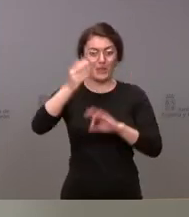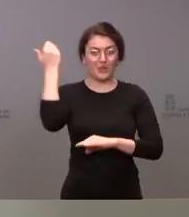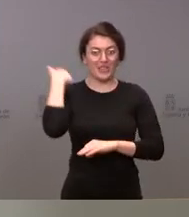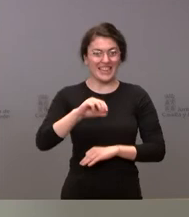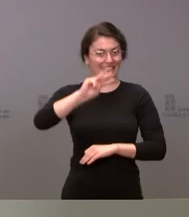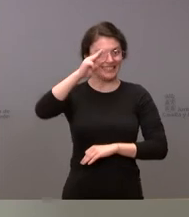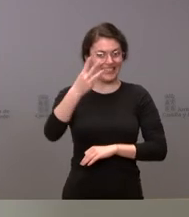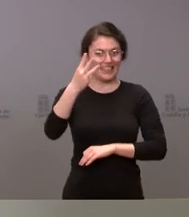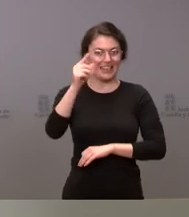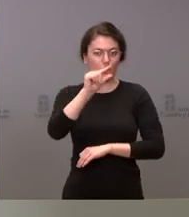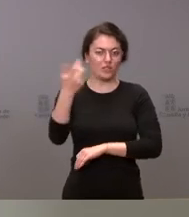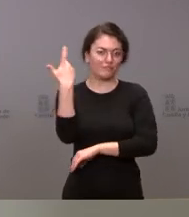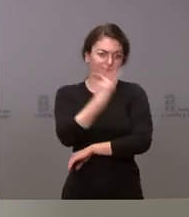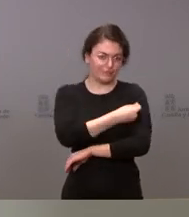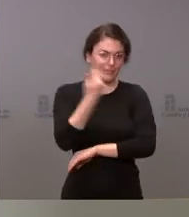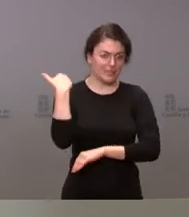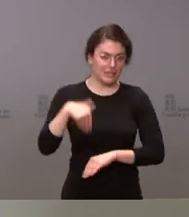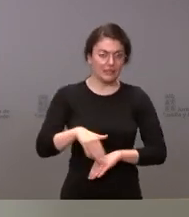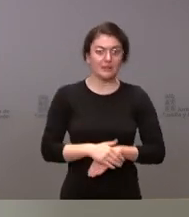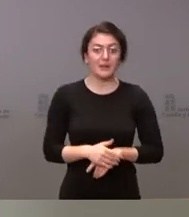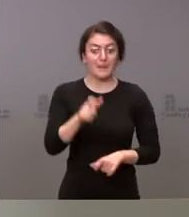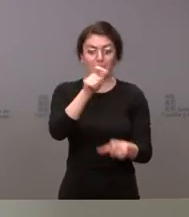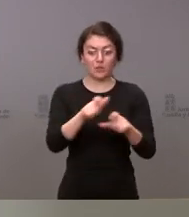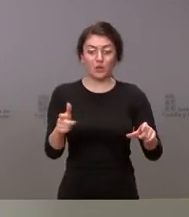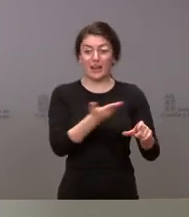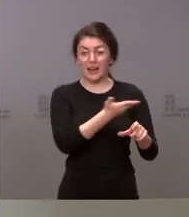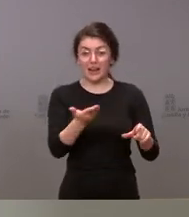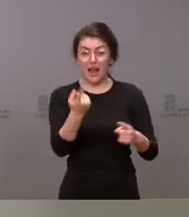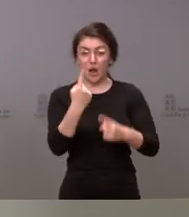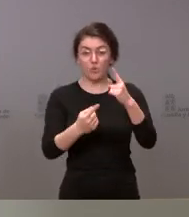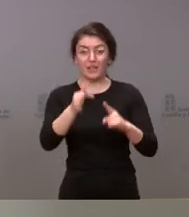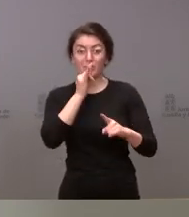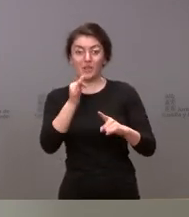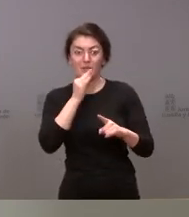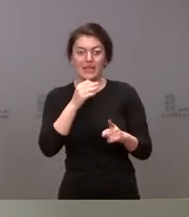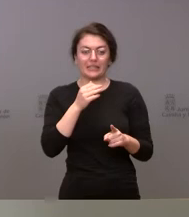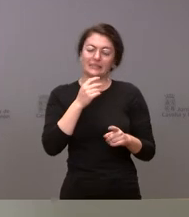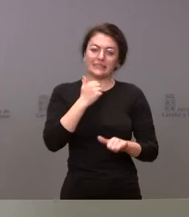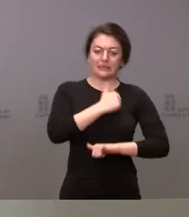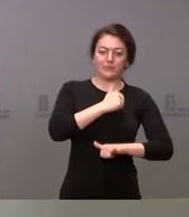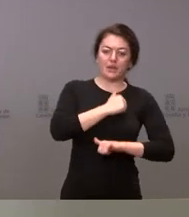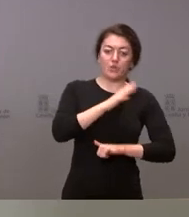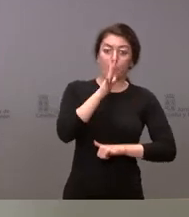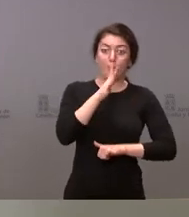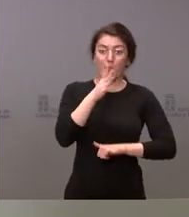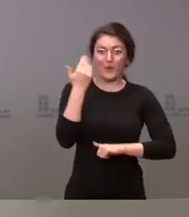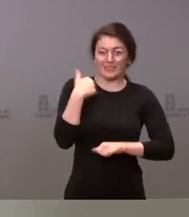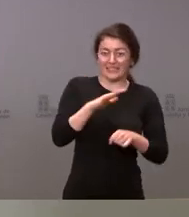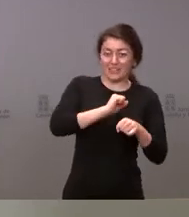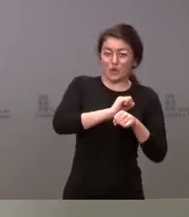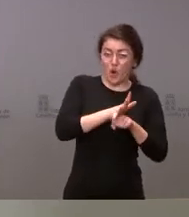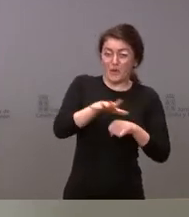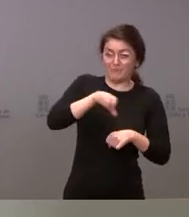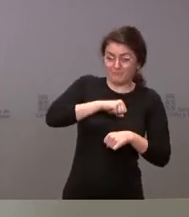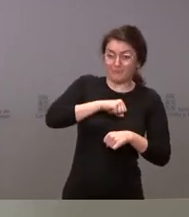de refuerzo. Algunas personas están esperando a que pase el periodo de referencia para poder recibir esta dosis si es que han